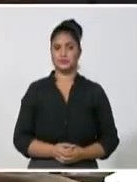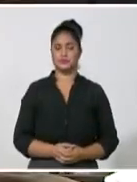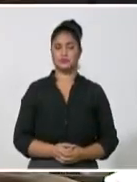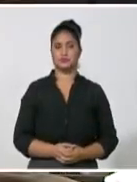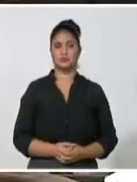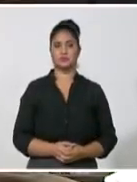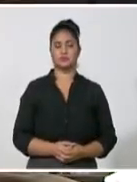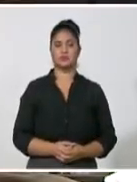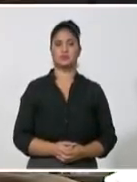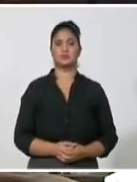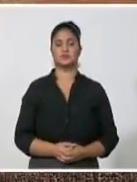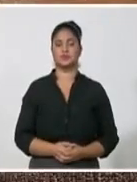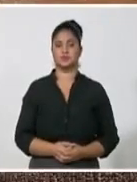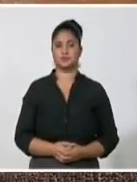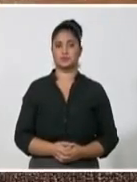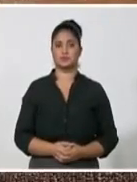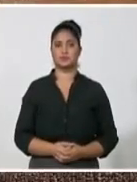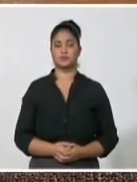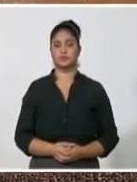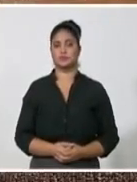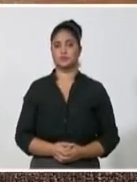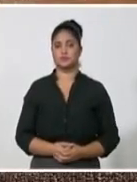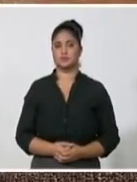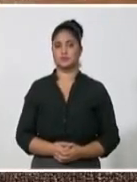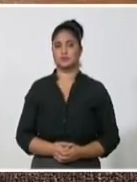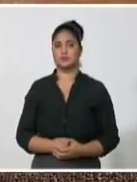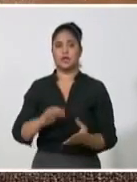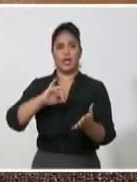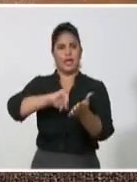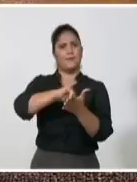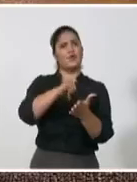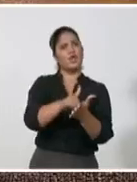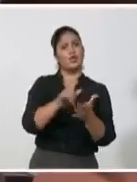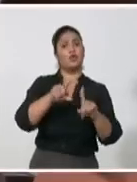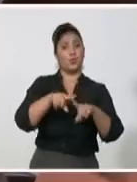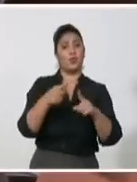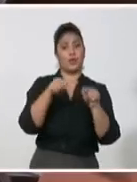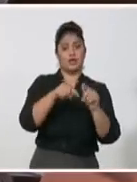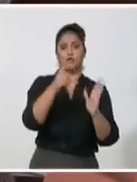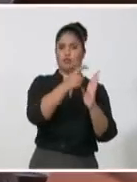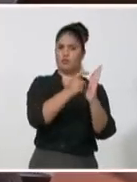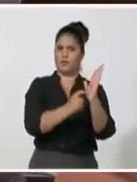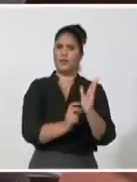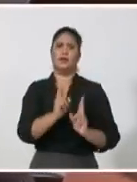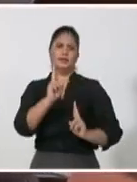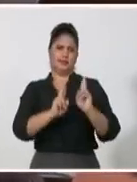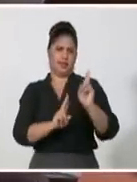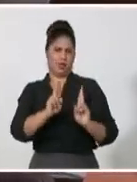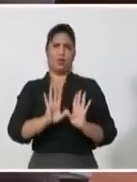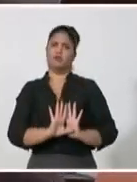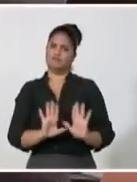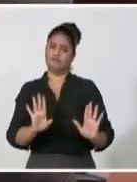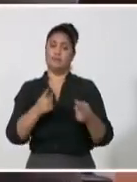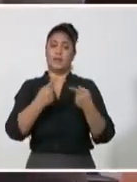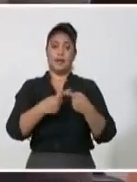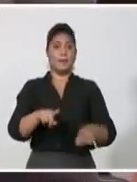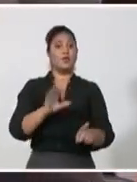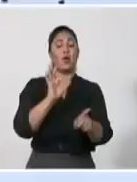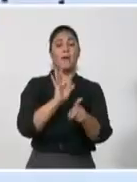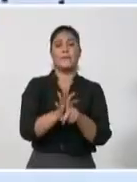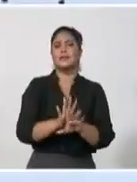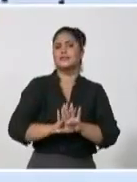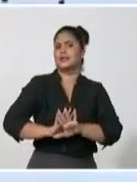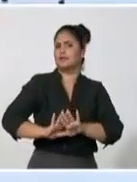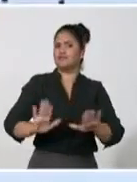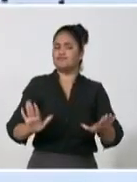Es todavía un proyecto, pero desde ya esboza los fundamentos y acciones de una estrategia llamada a perfeccionar la política de cuadros en